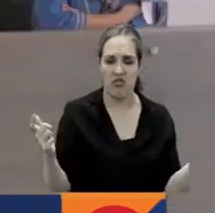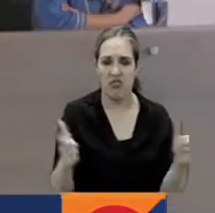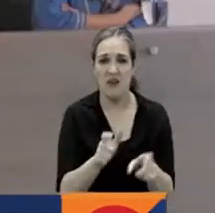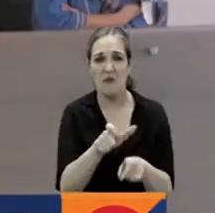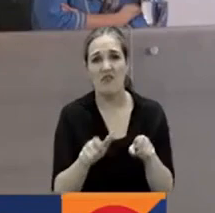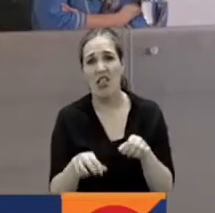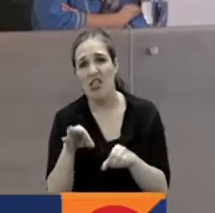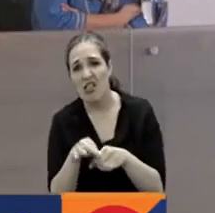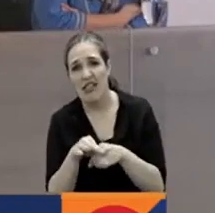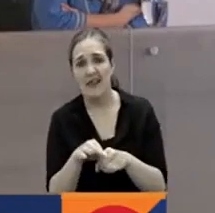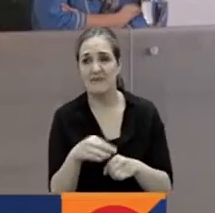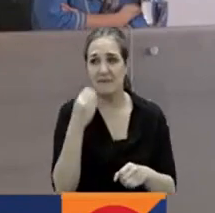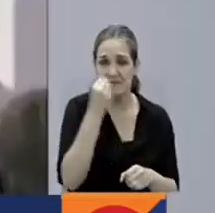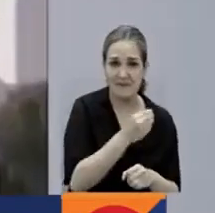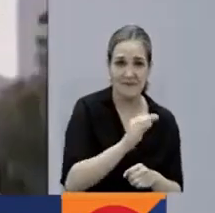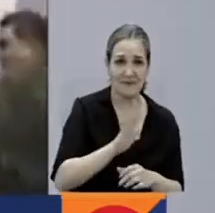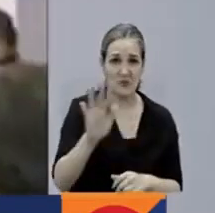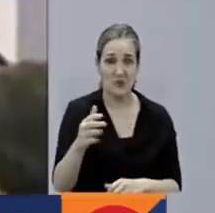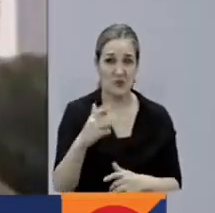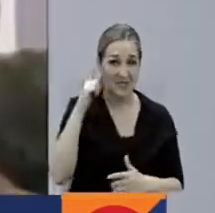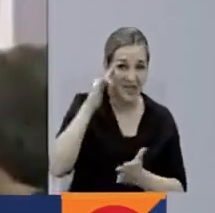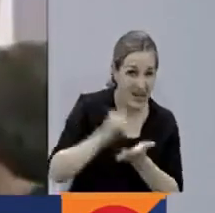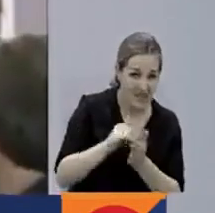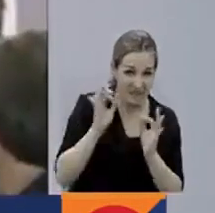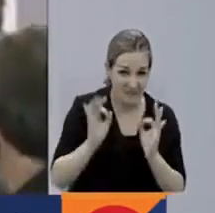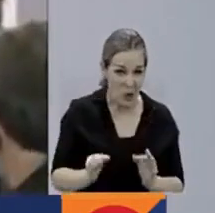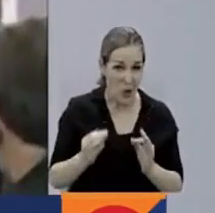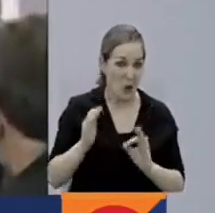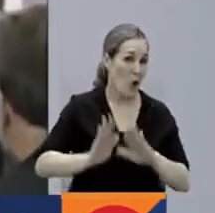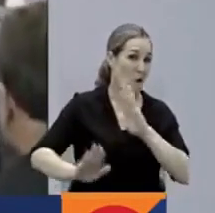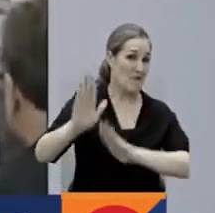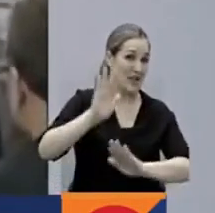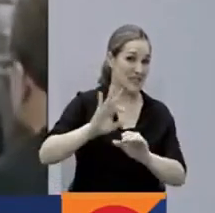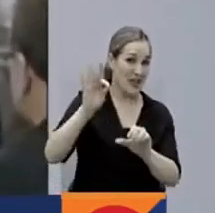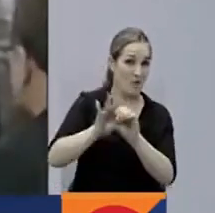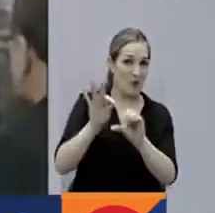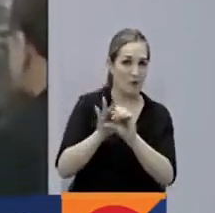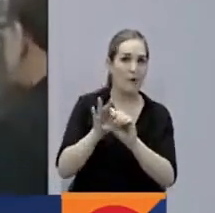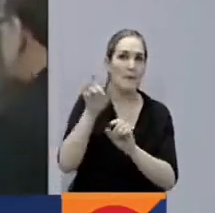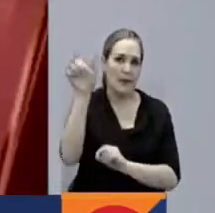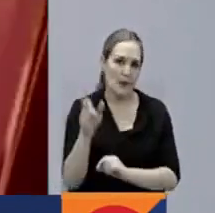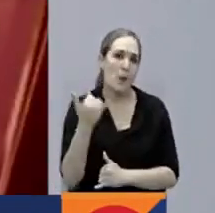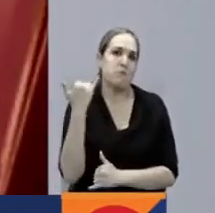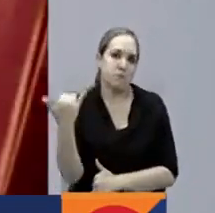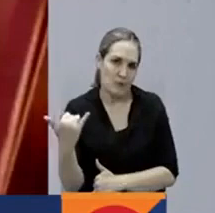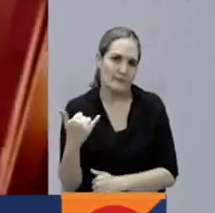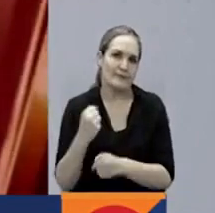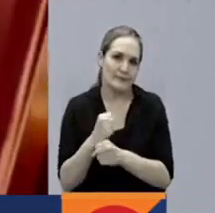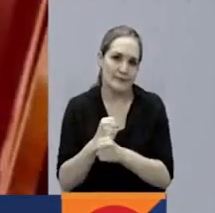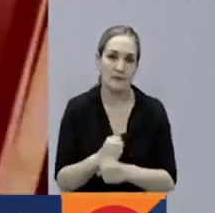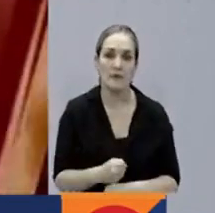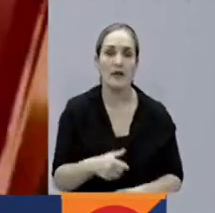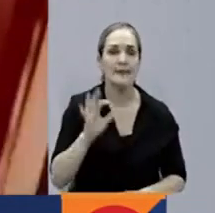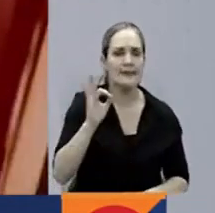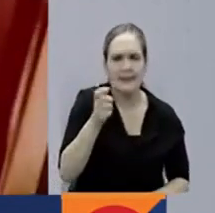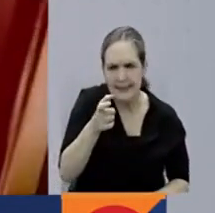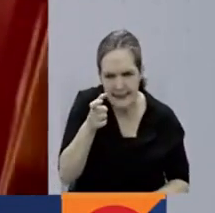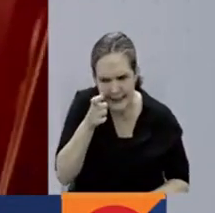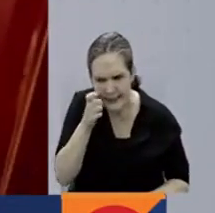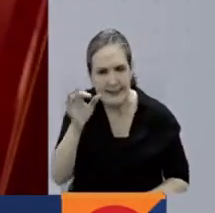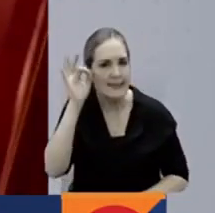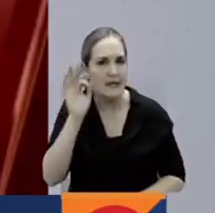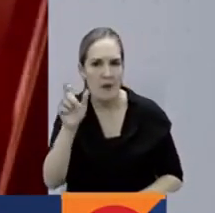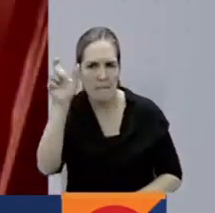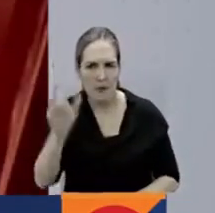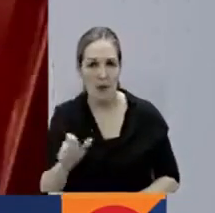degradación de valor electoral sobre todo de la confianza que tenían los venezolanos en las elecciones estuvo bajo la lupa de oposición y de